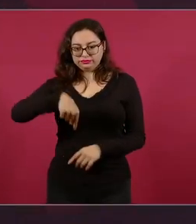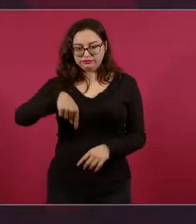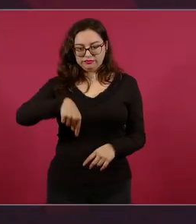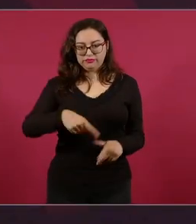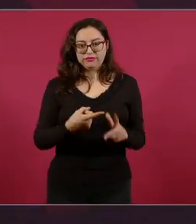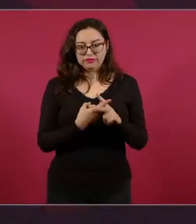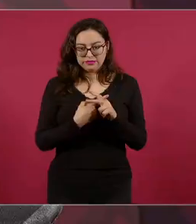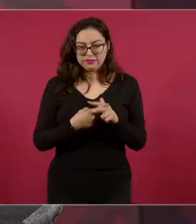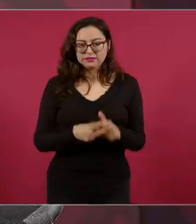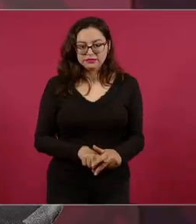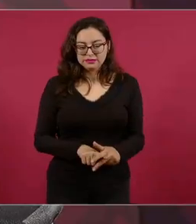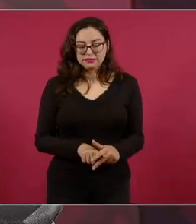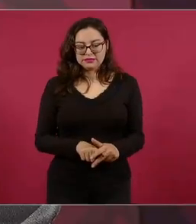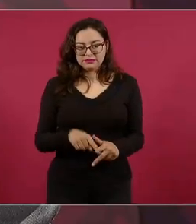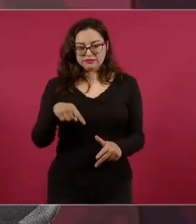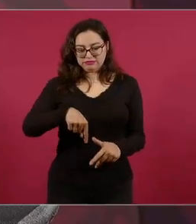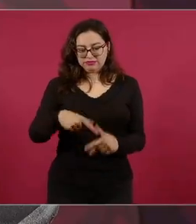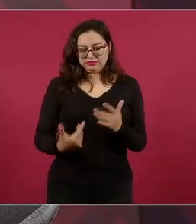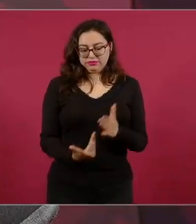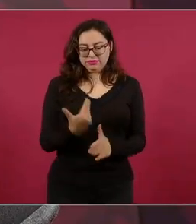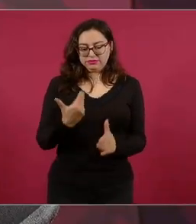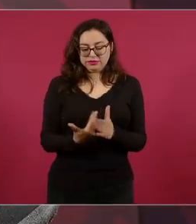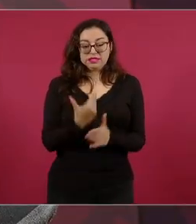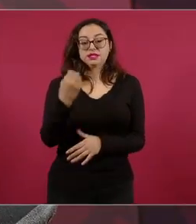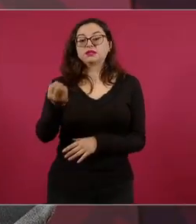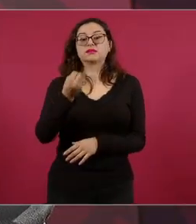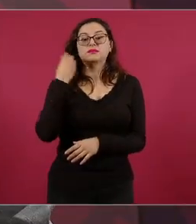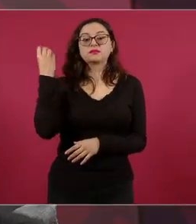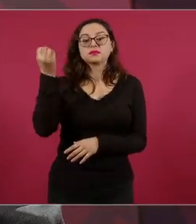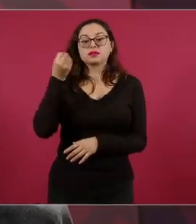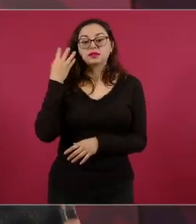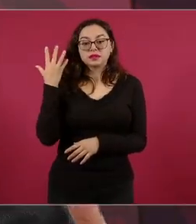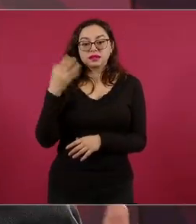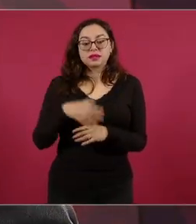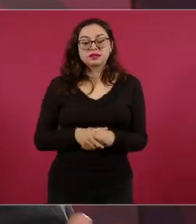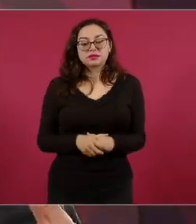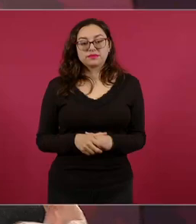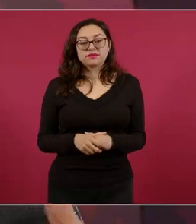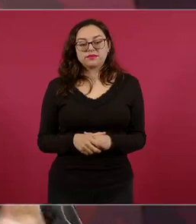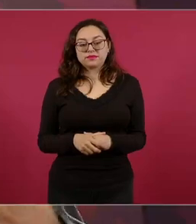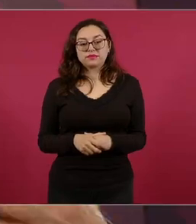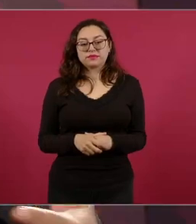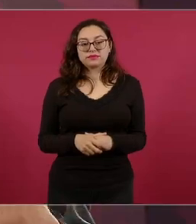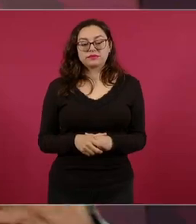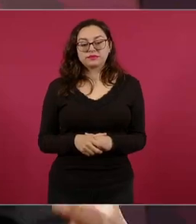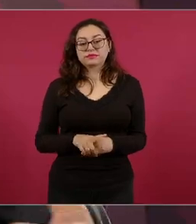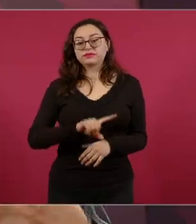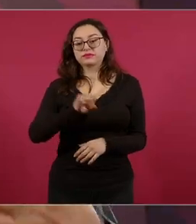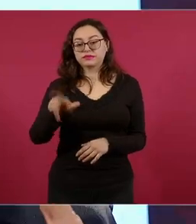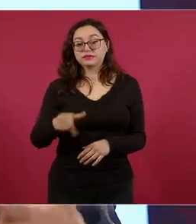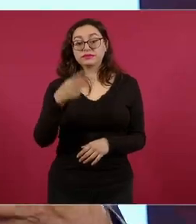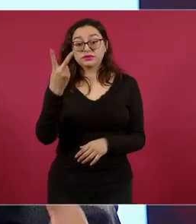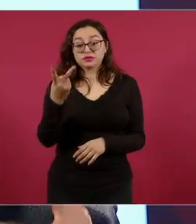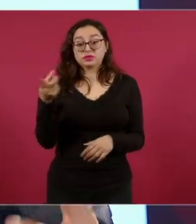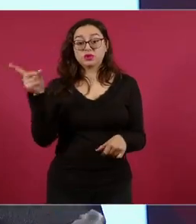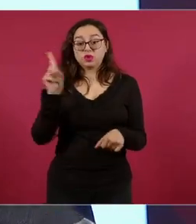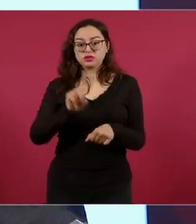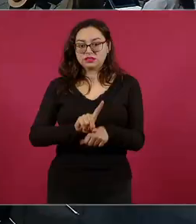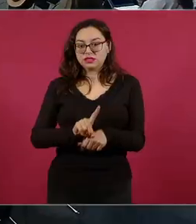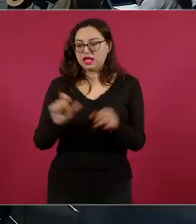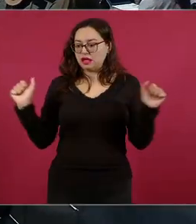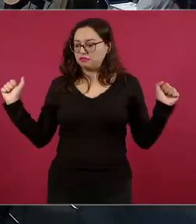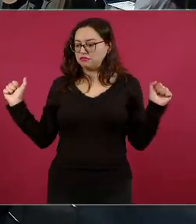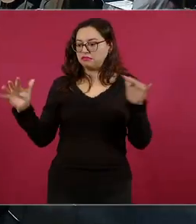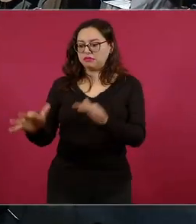en la mañanera y luego dos días, porque hay que buscar fomentar los